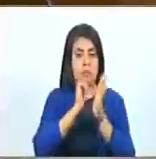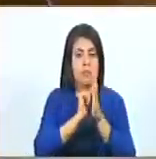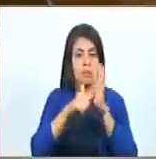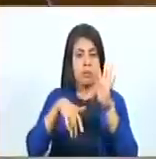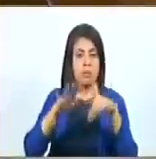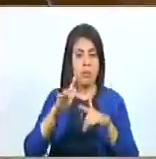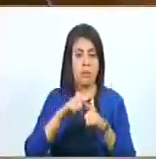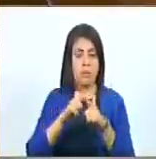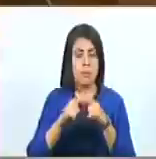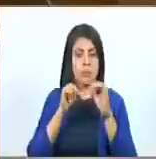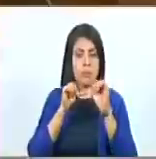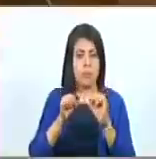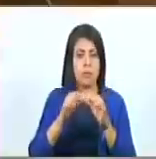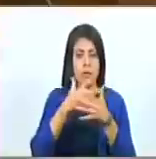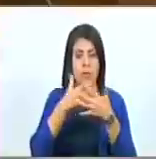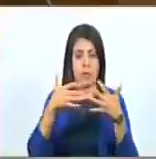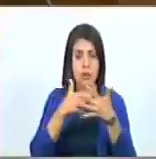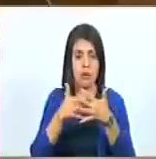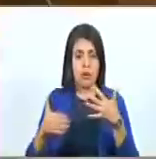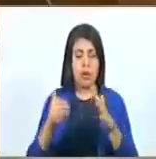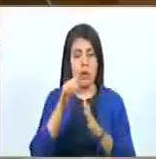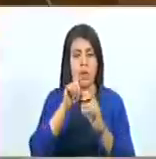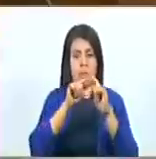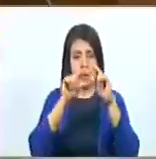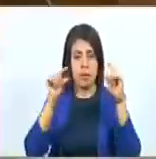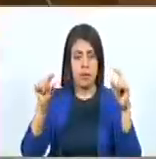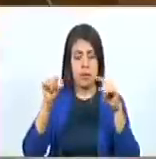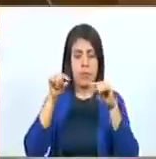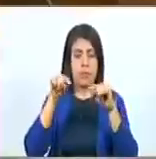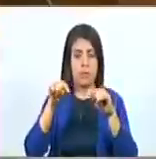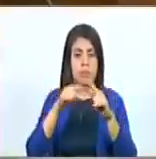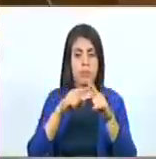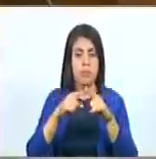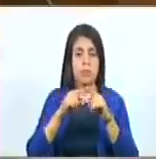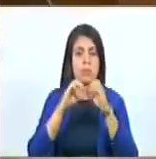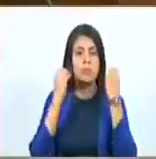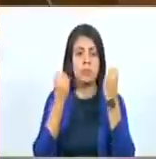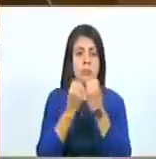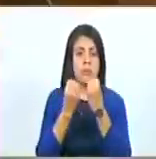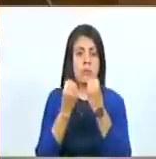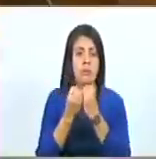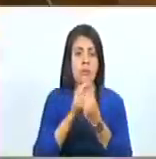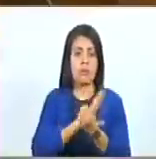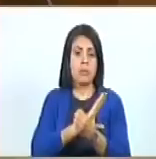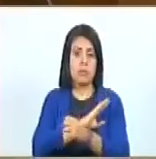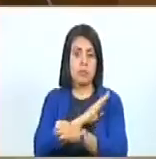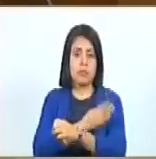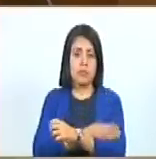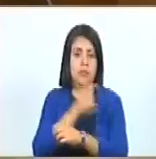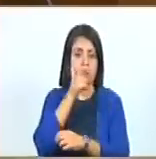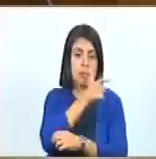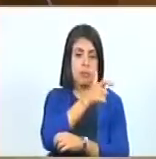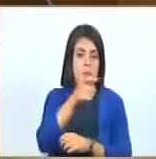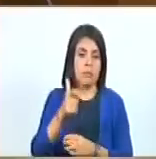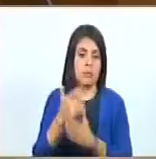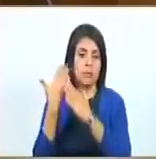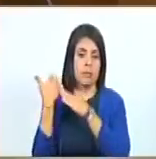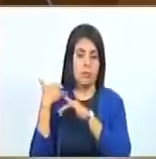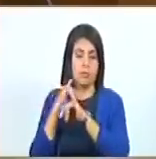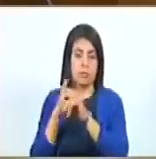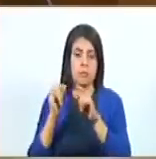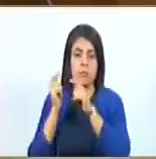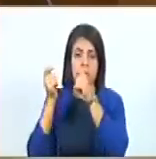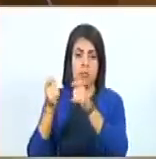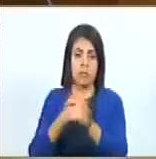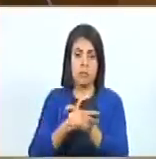15, quedando redactado de la siguiente manera, epígrafe, órganos y entes del poder público competentes. Esto, señor